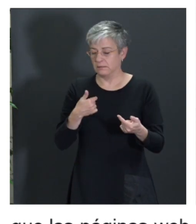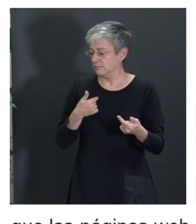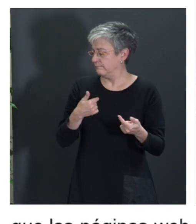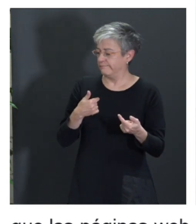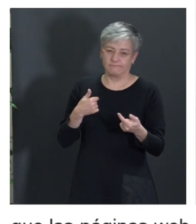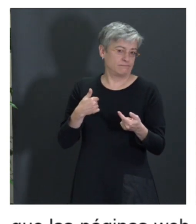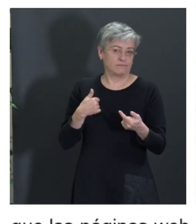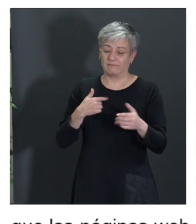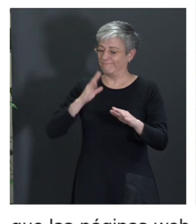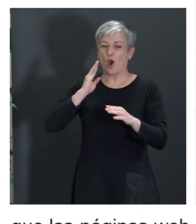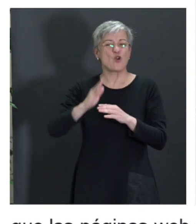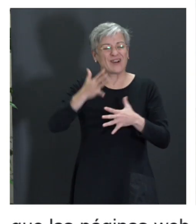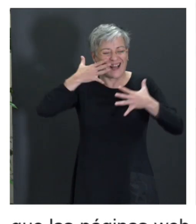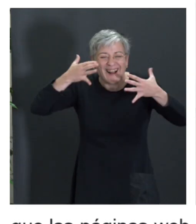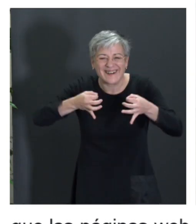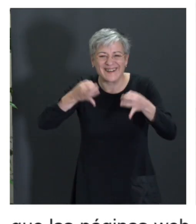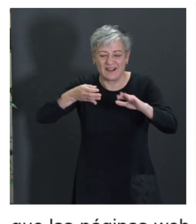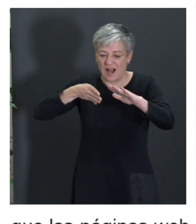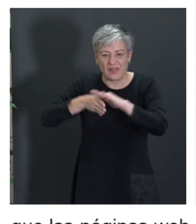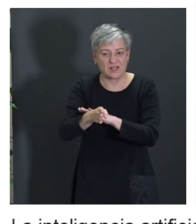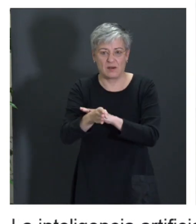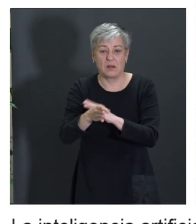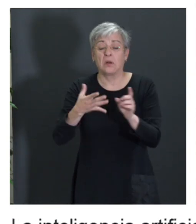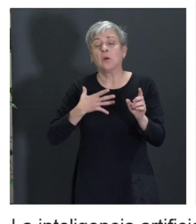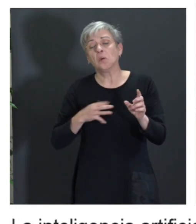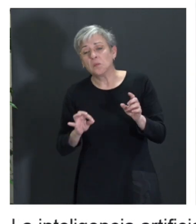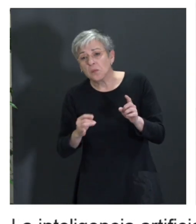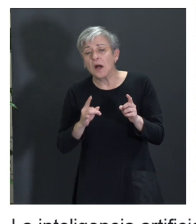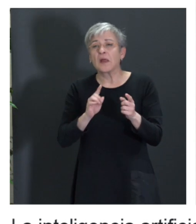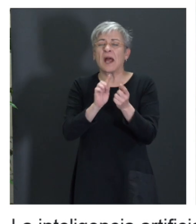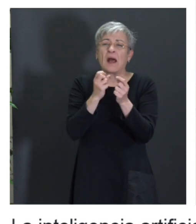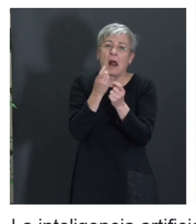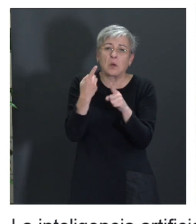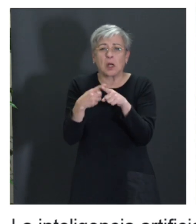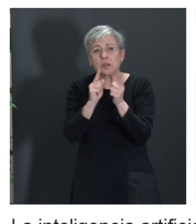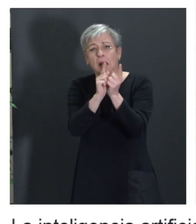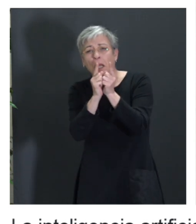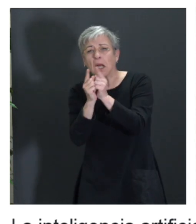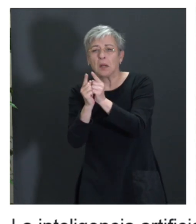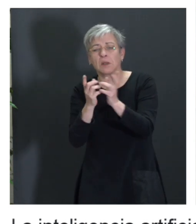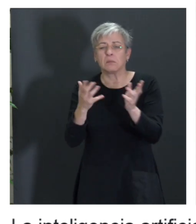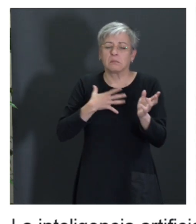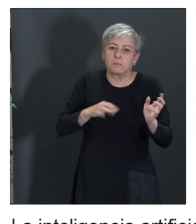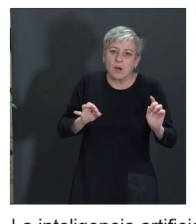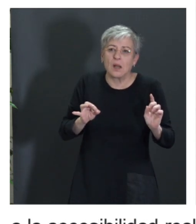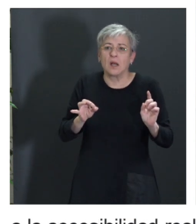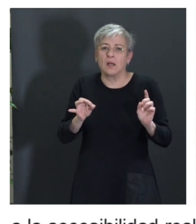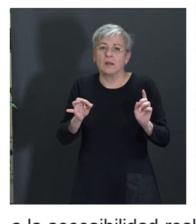afecta a la accesibilidad real de la página, así que es verdad que puede modificar determinados elementos de la página que a lo mejor